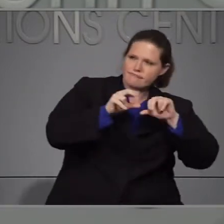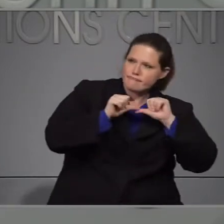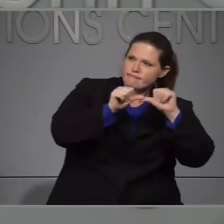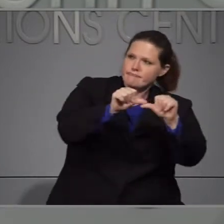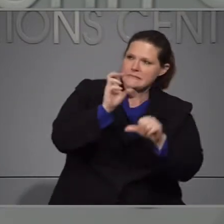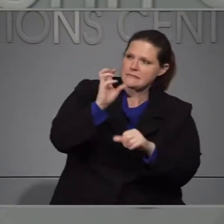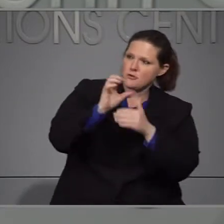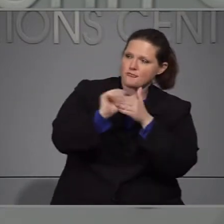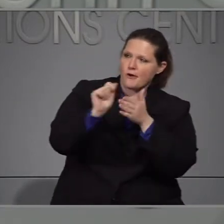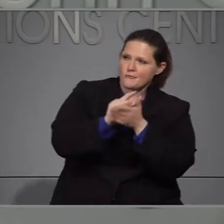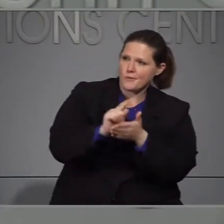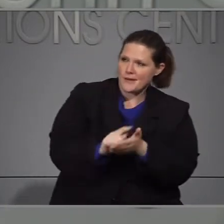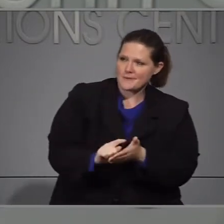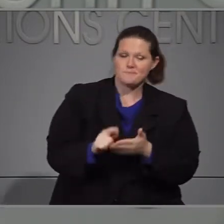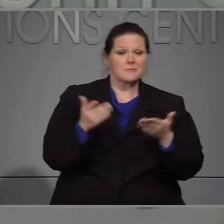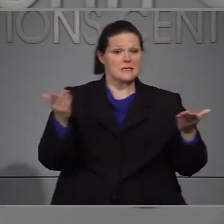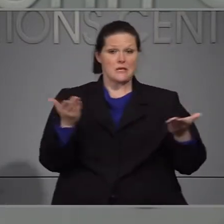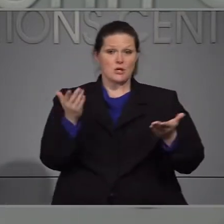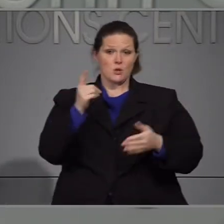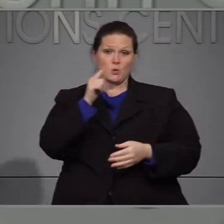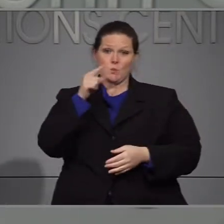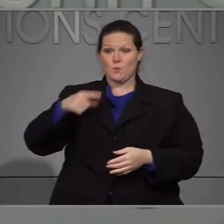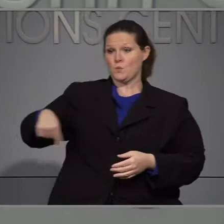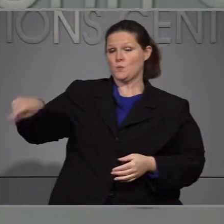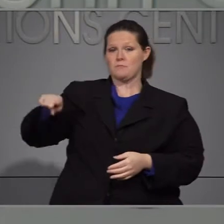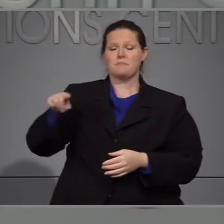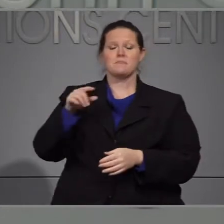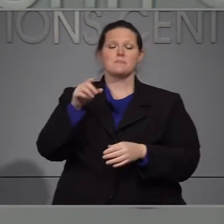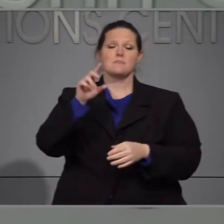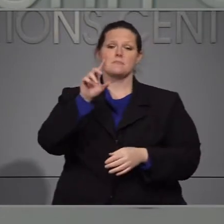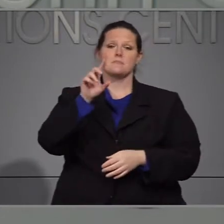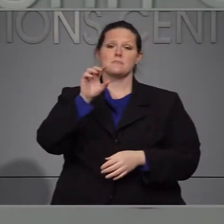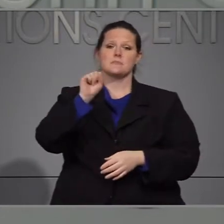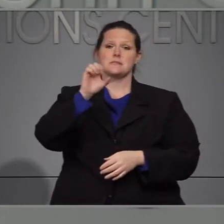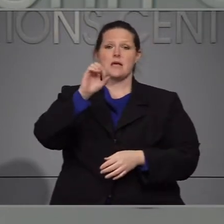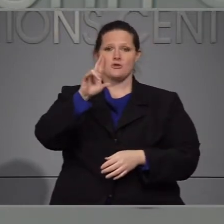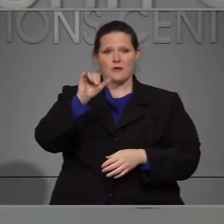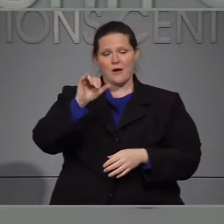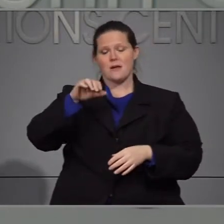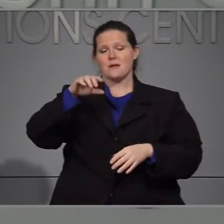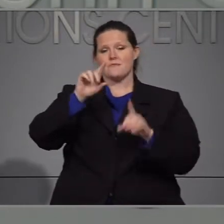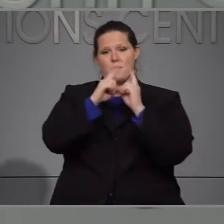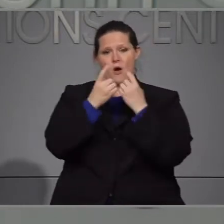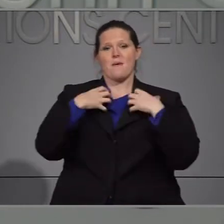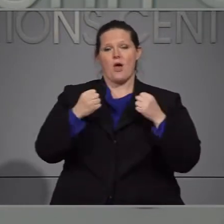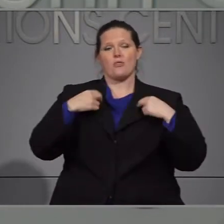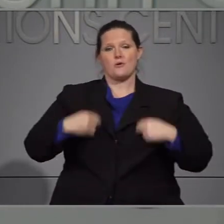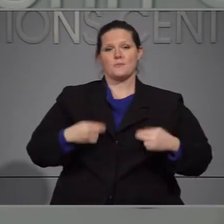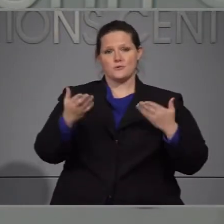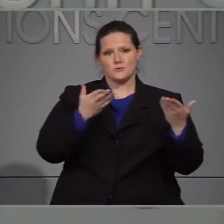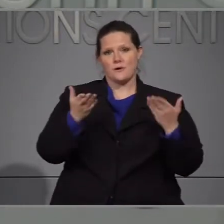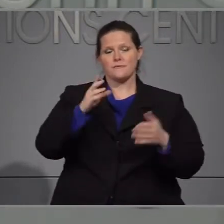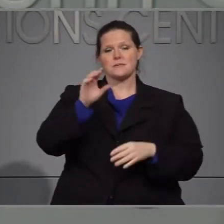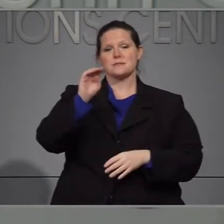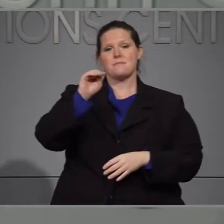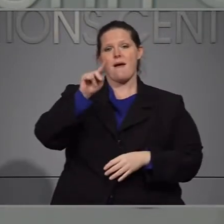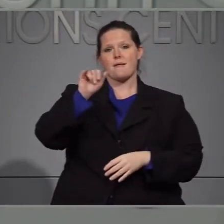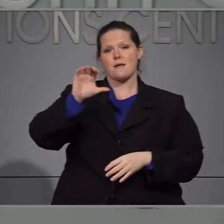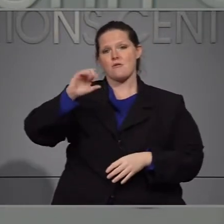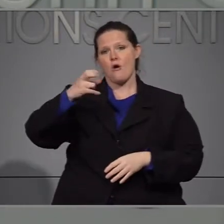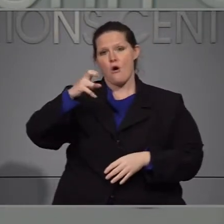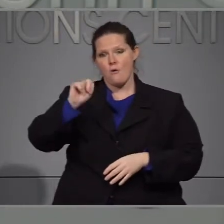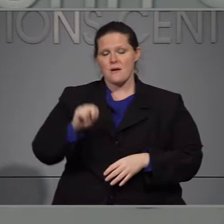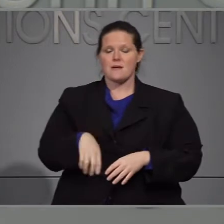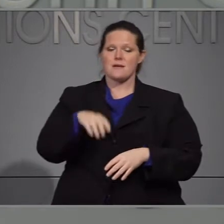Secretaria de Salud y Servicios Humanos, Mandy Cohen, el director de Administración de Emergencia, Mike Spreibery, el